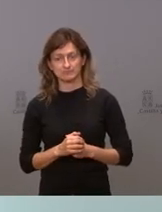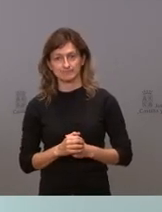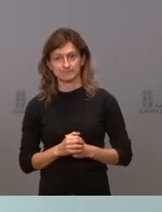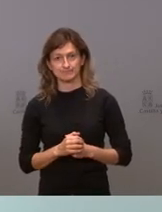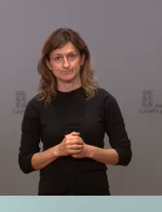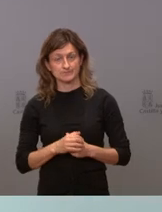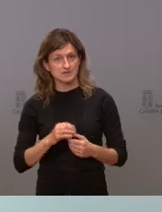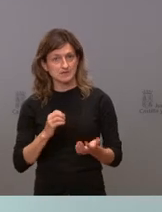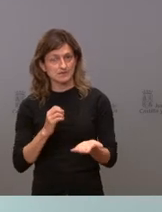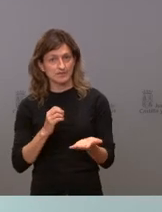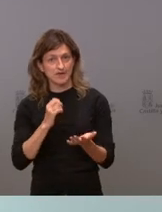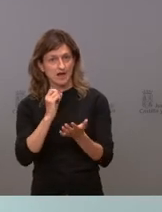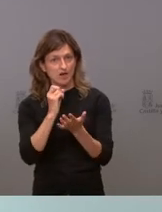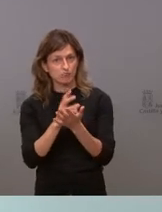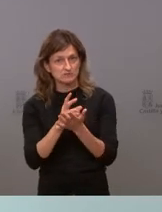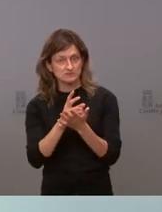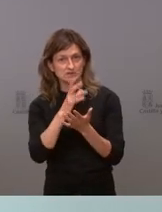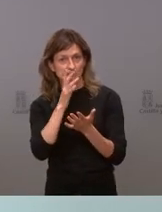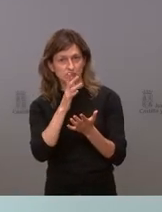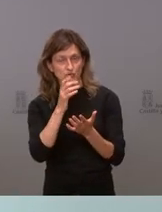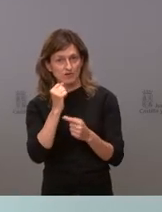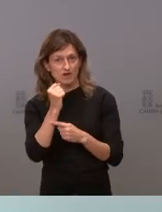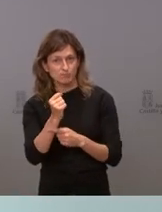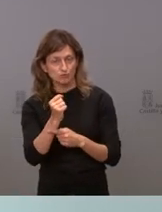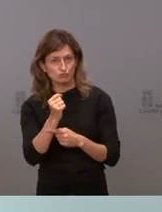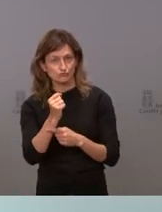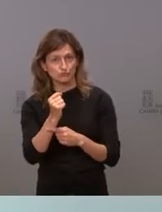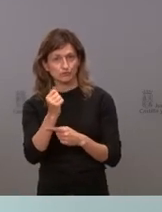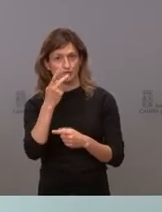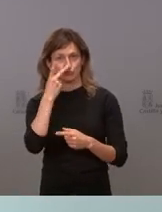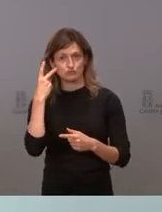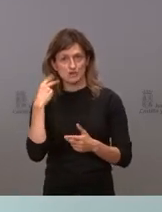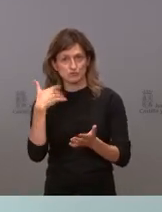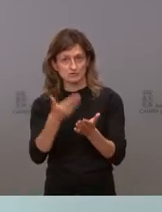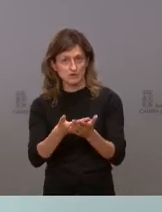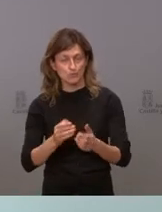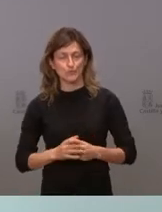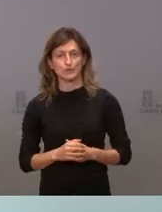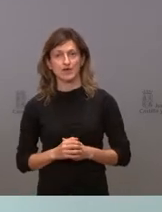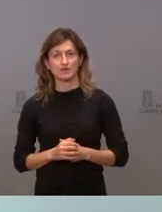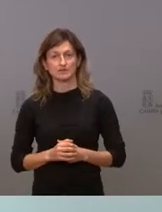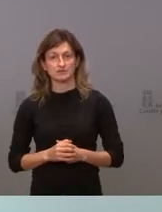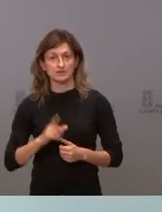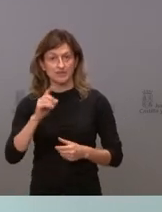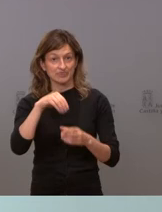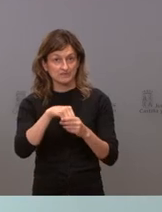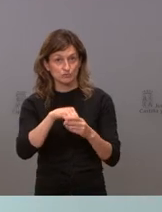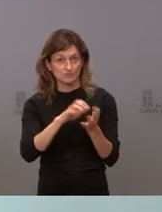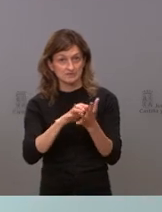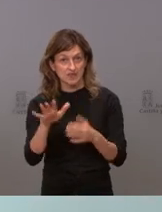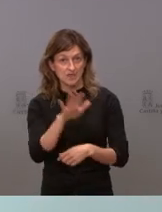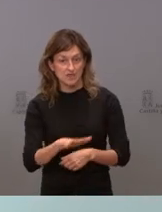una apuesta que se ha visto reforzada en estos dos últimos años y dentro de Castilla y León